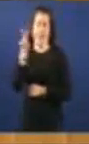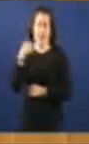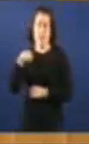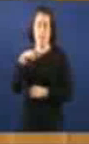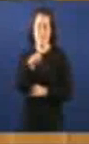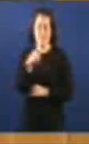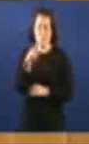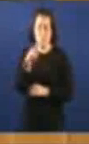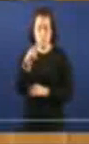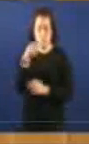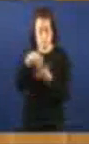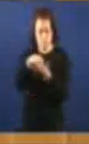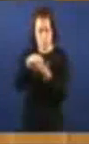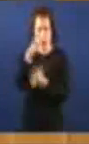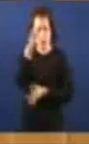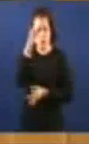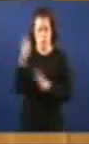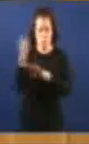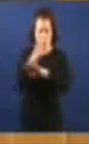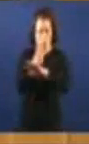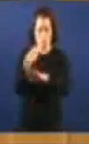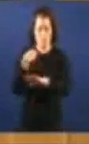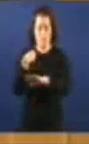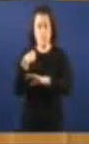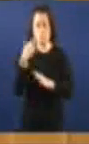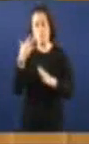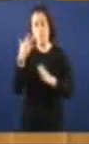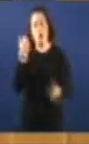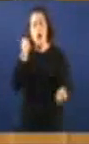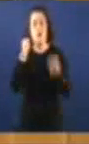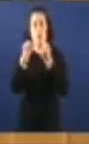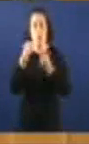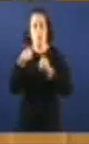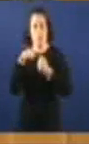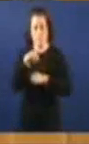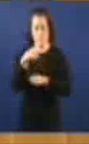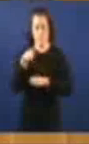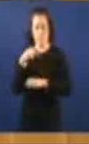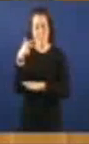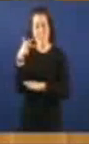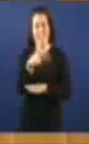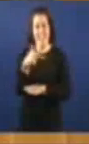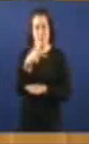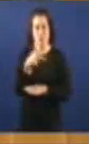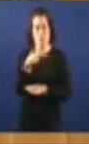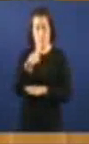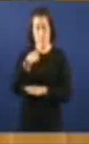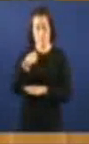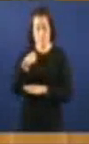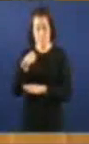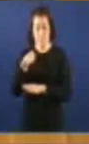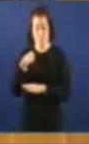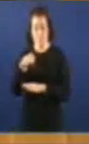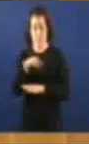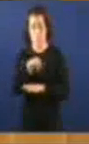De carácter penal Baseándose Precisamente nos dereitos que teñen os consumidores Na violación dos dereitos dos